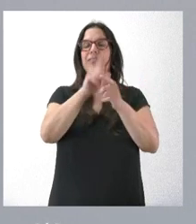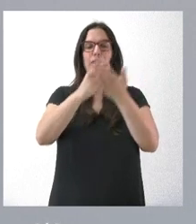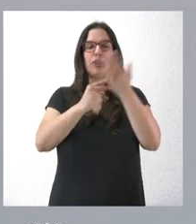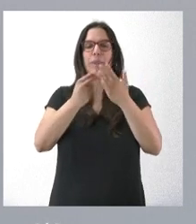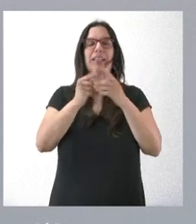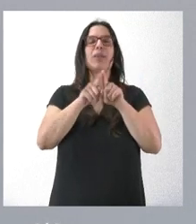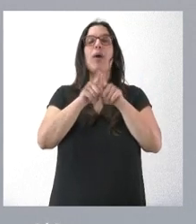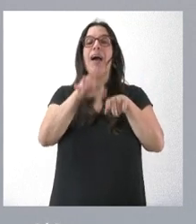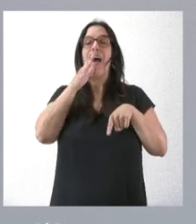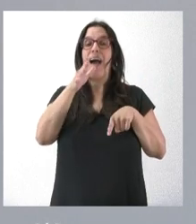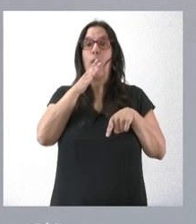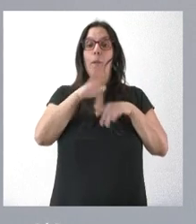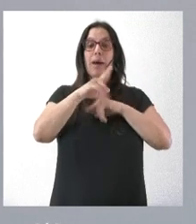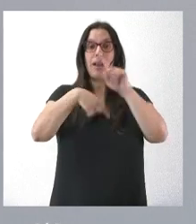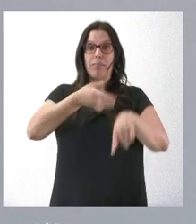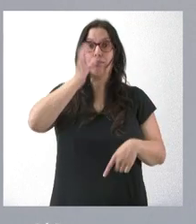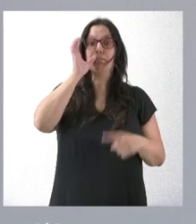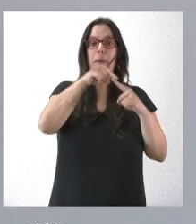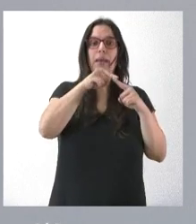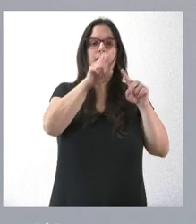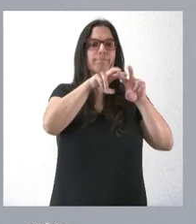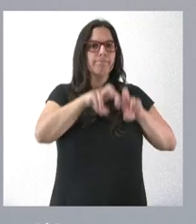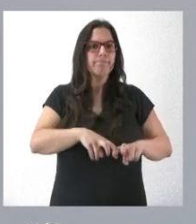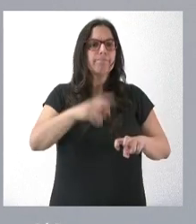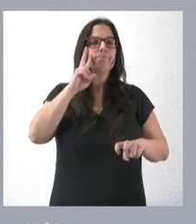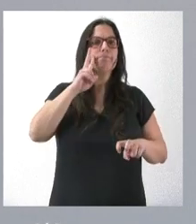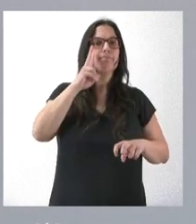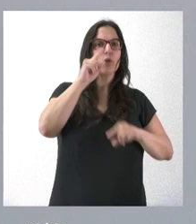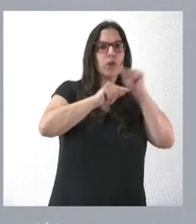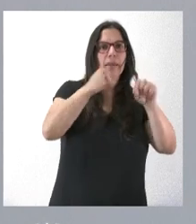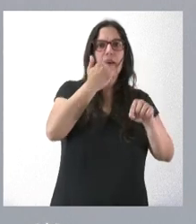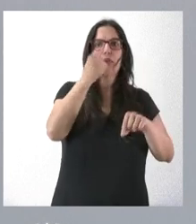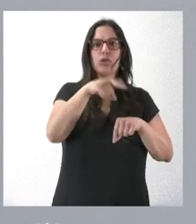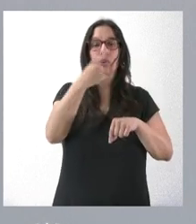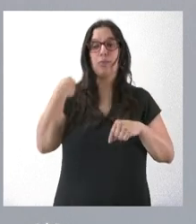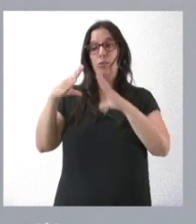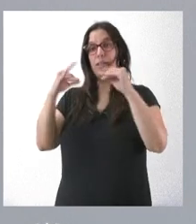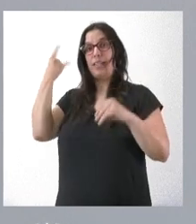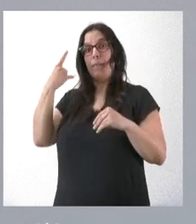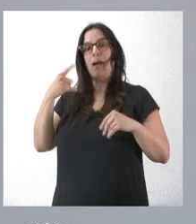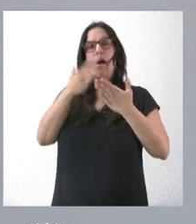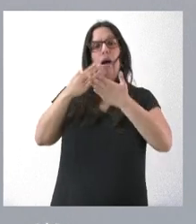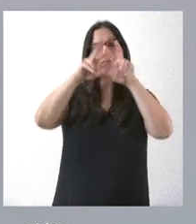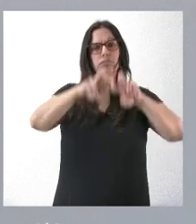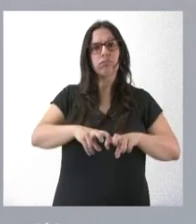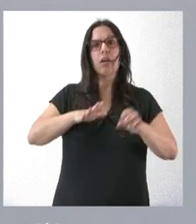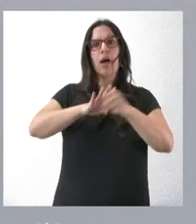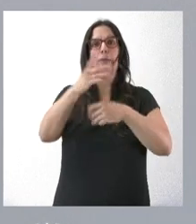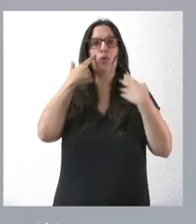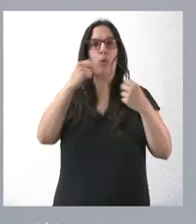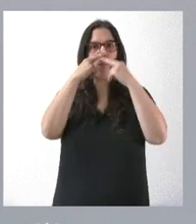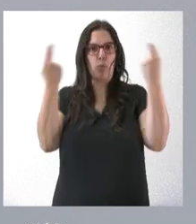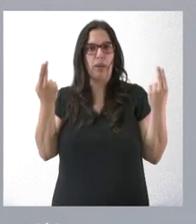Es una subvención a la Universidad de Salamanca para financiar los gastos derivados de los estudios e investigaciones que se lleven a cabo en el ámbito de la salud pública,